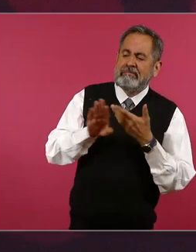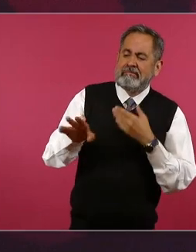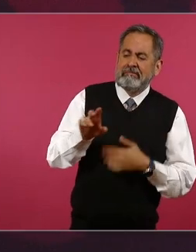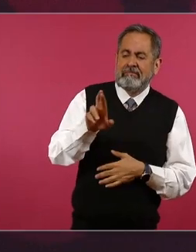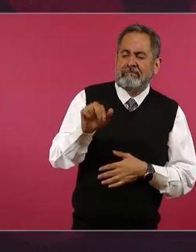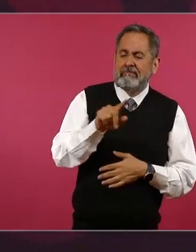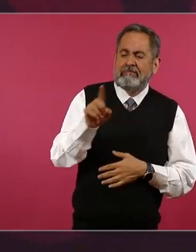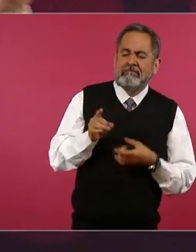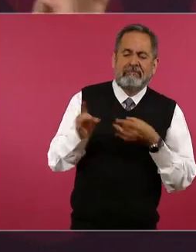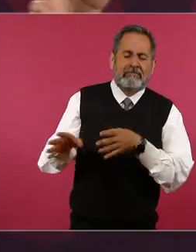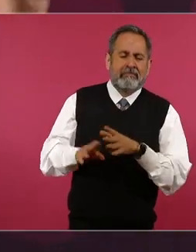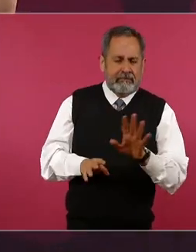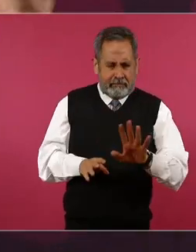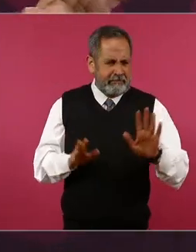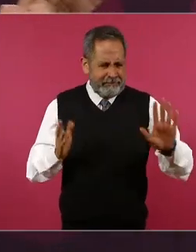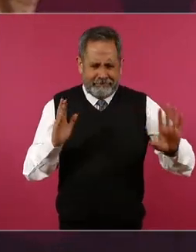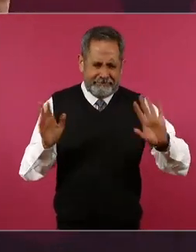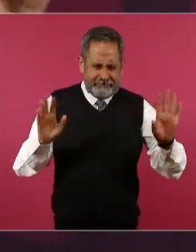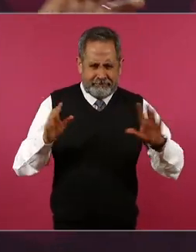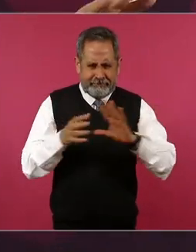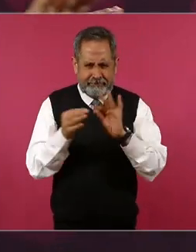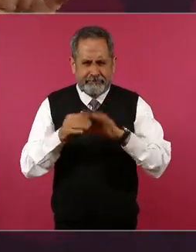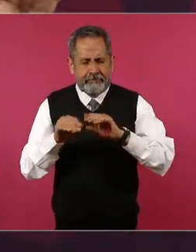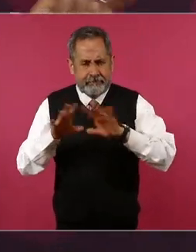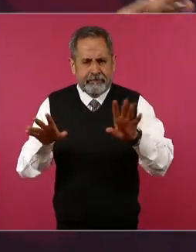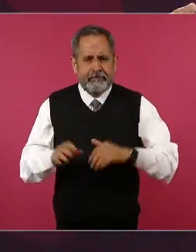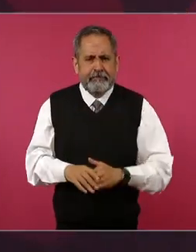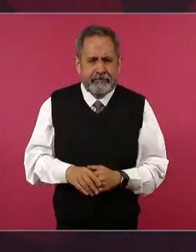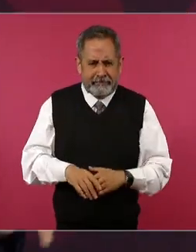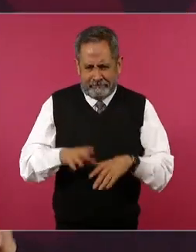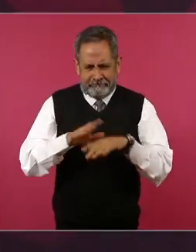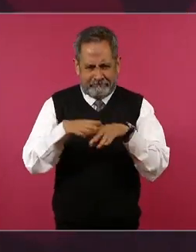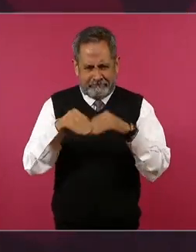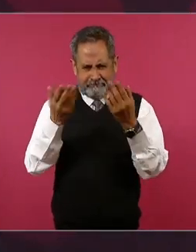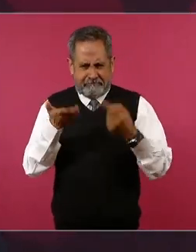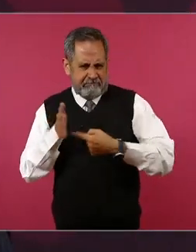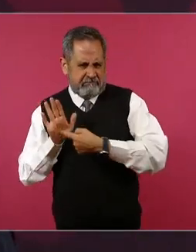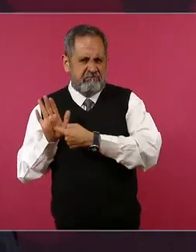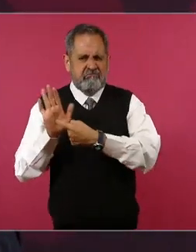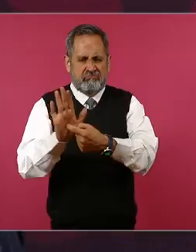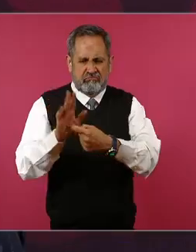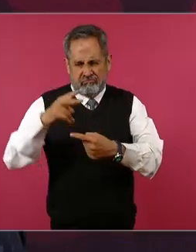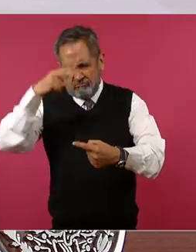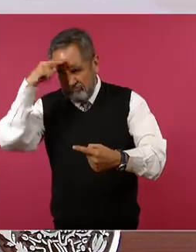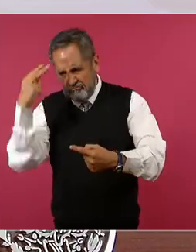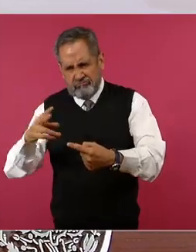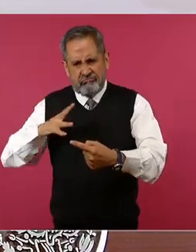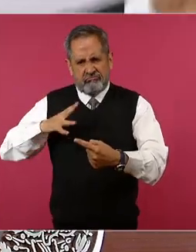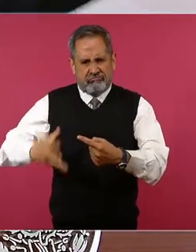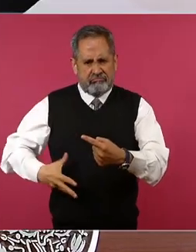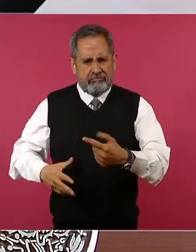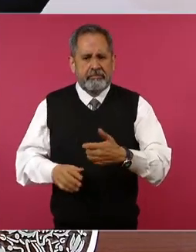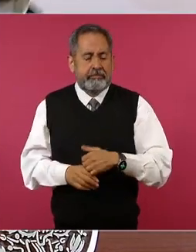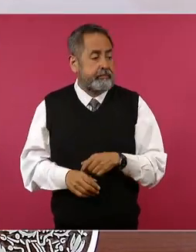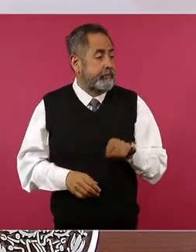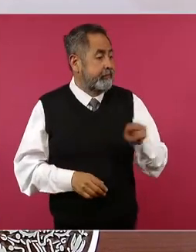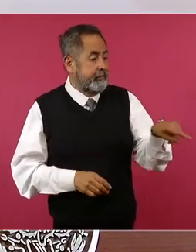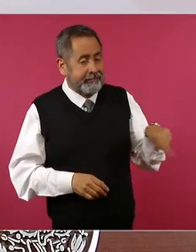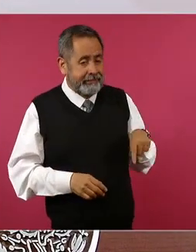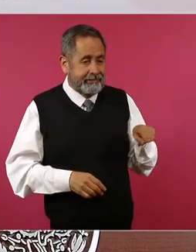para ponerlo en claro que piensan